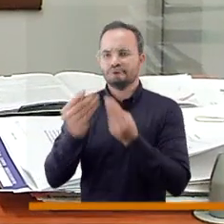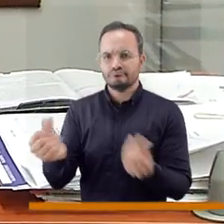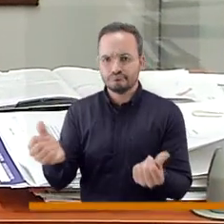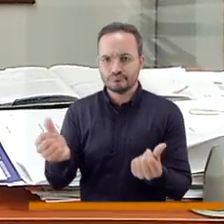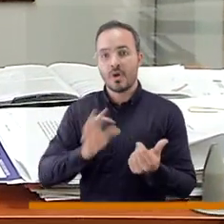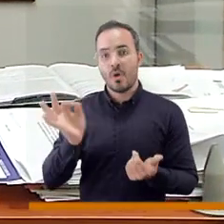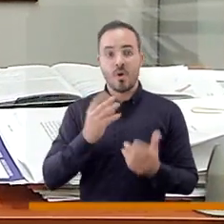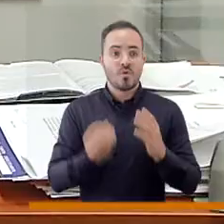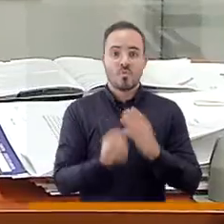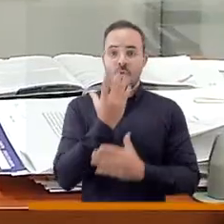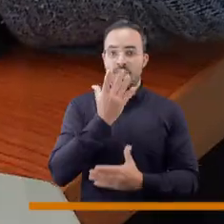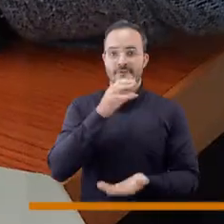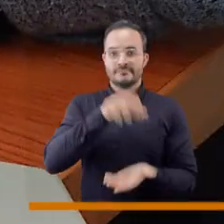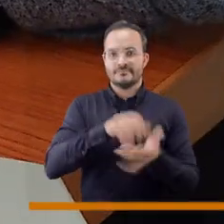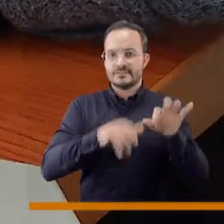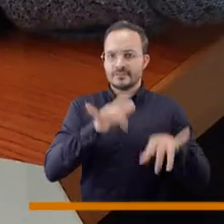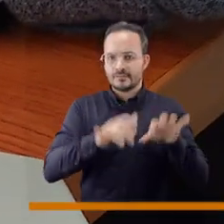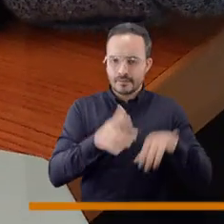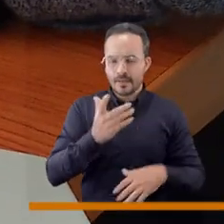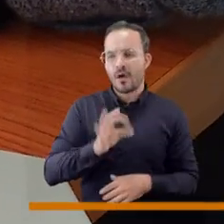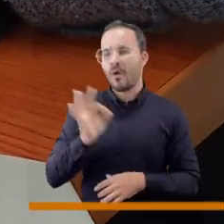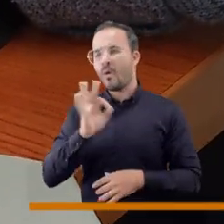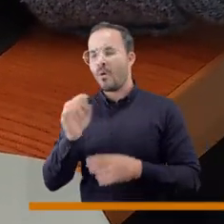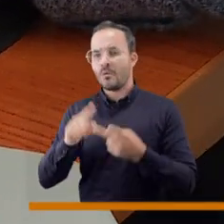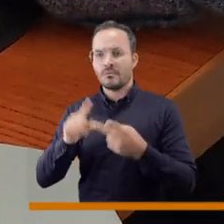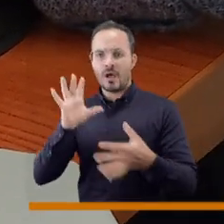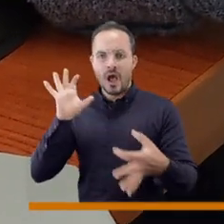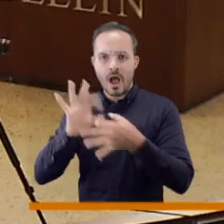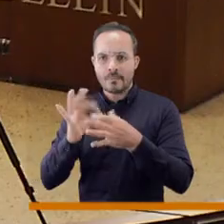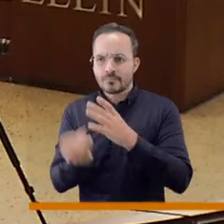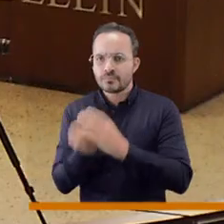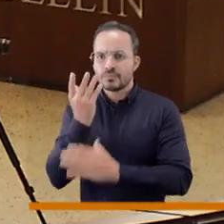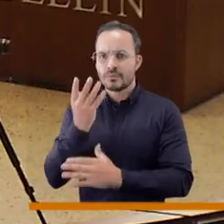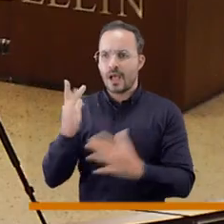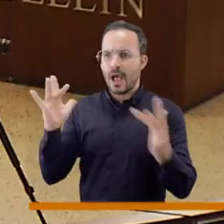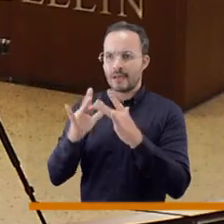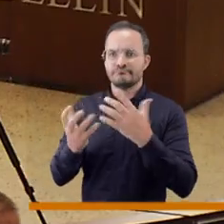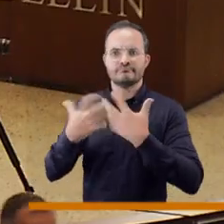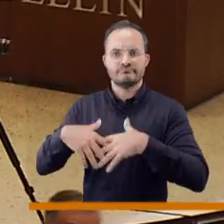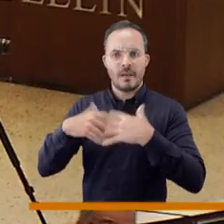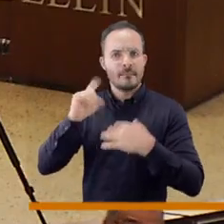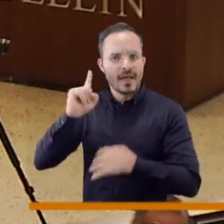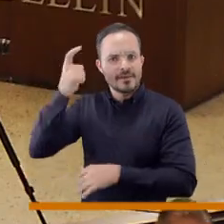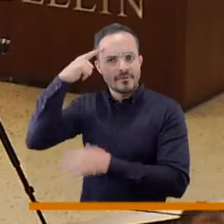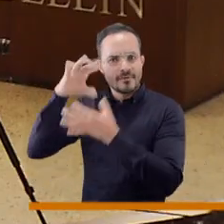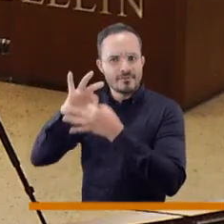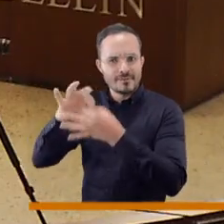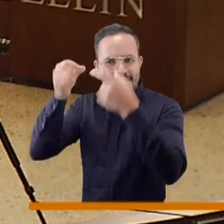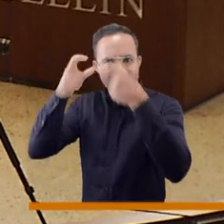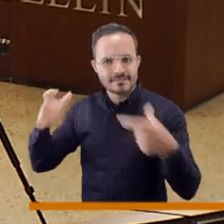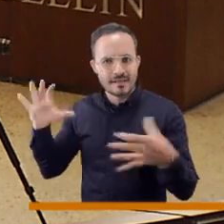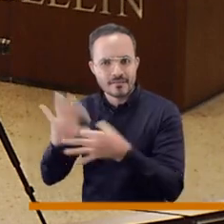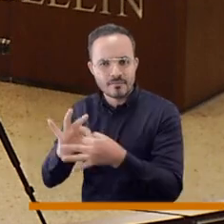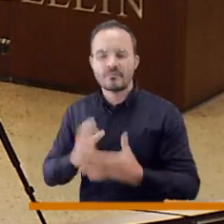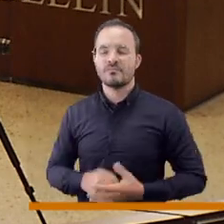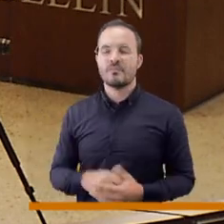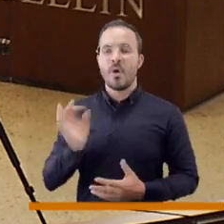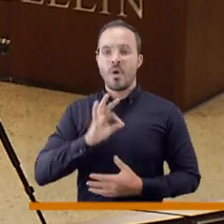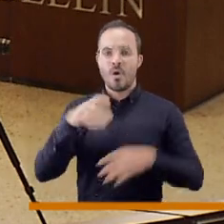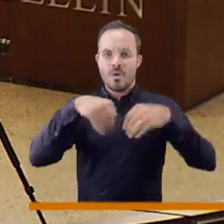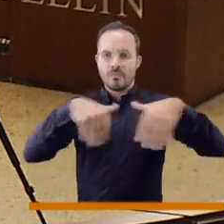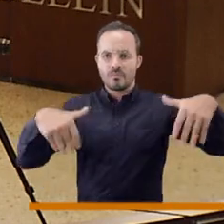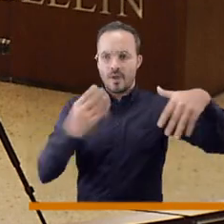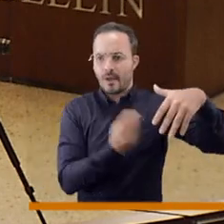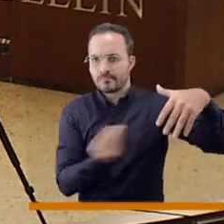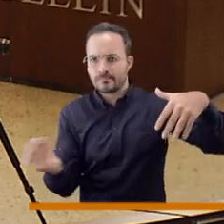secretarías, la creación de empresas industriales y comerciales del Estado, la posibilidad de creación de nuevas dependencias